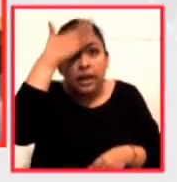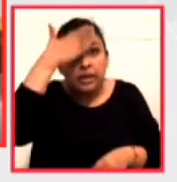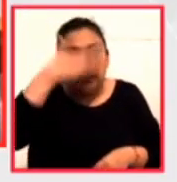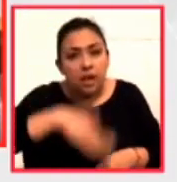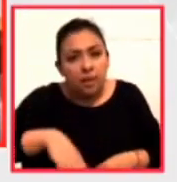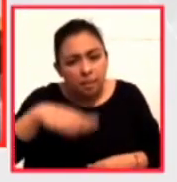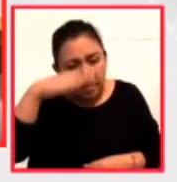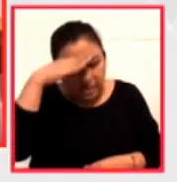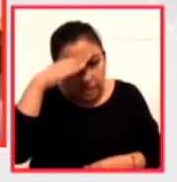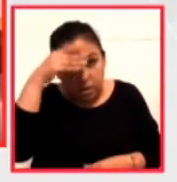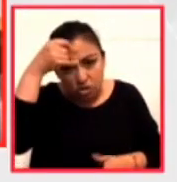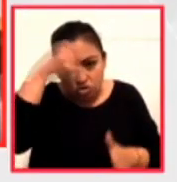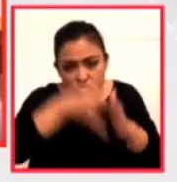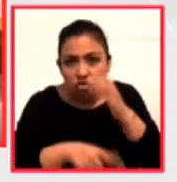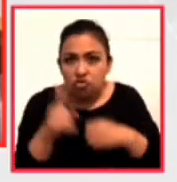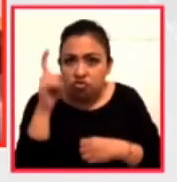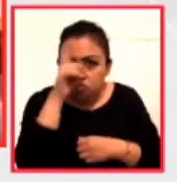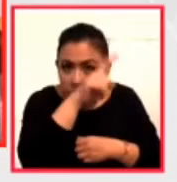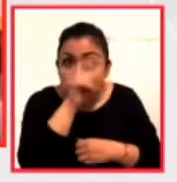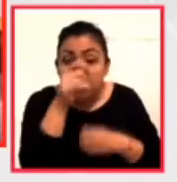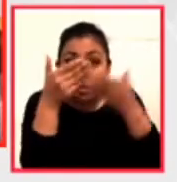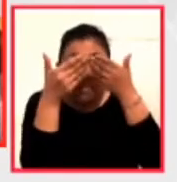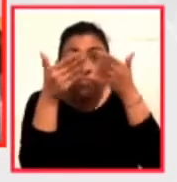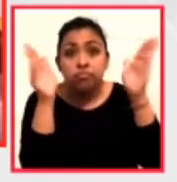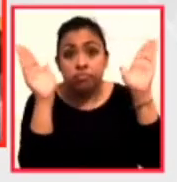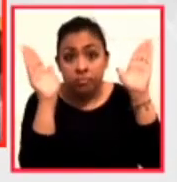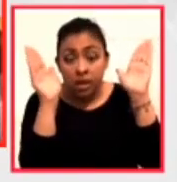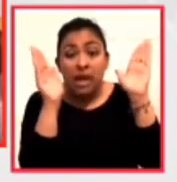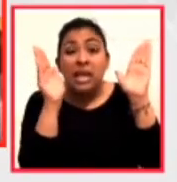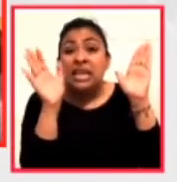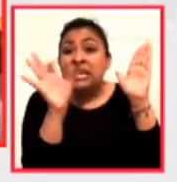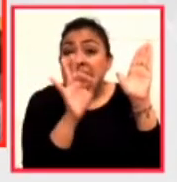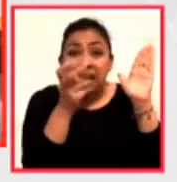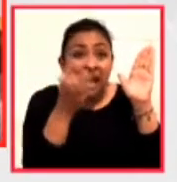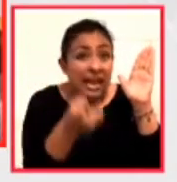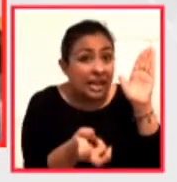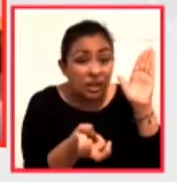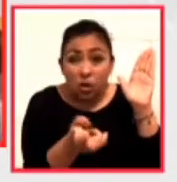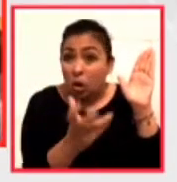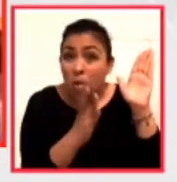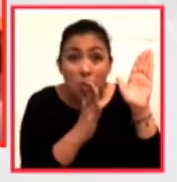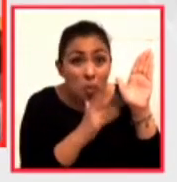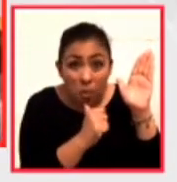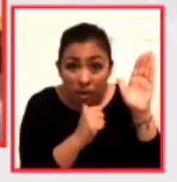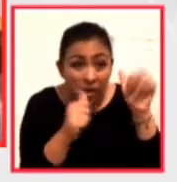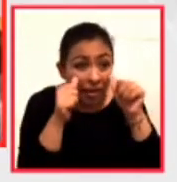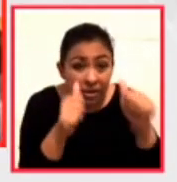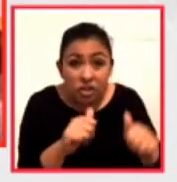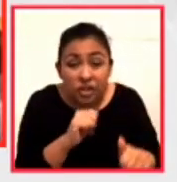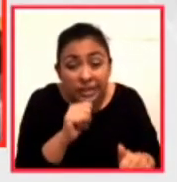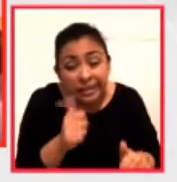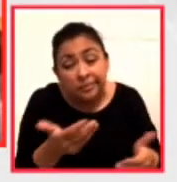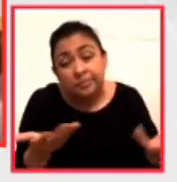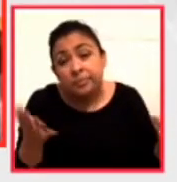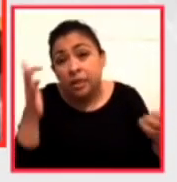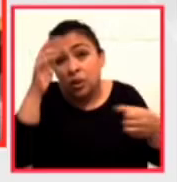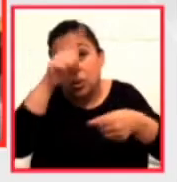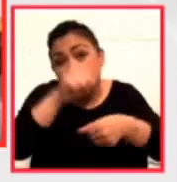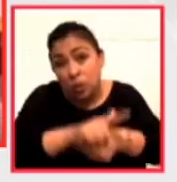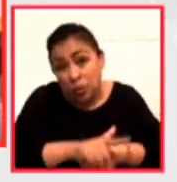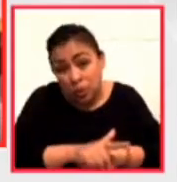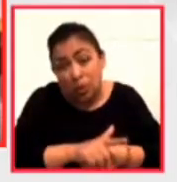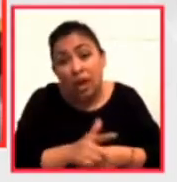pensamiento complejo y sensible y si eso no se atiende la cultura porque